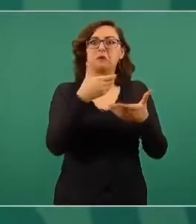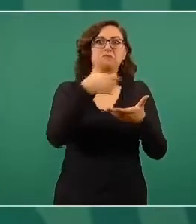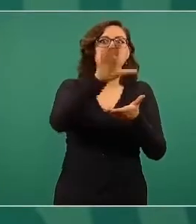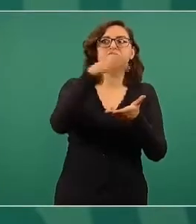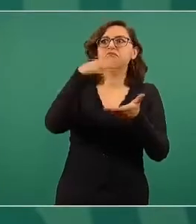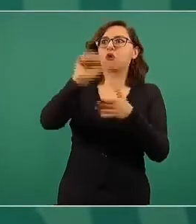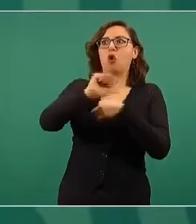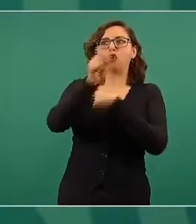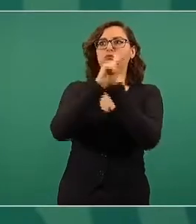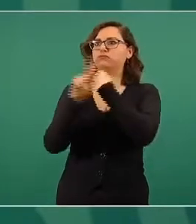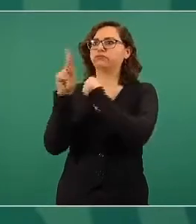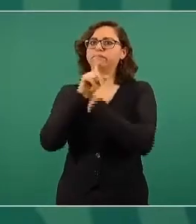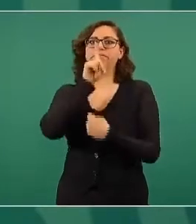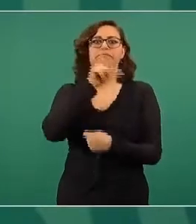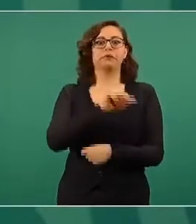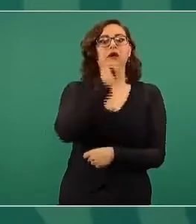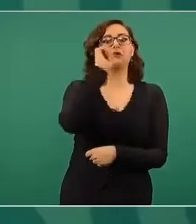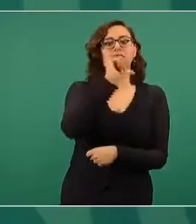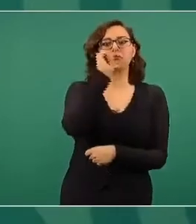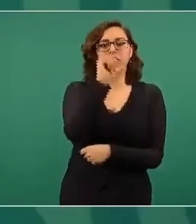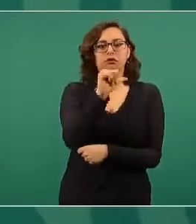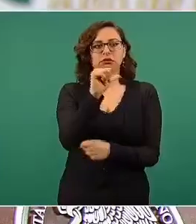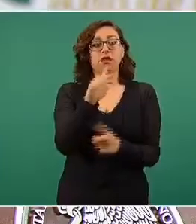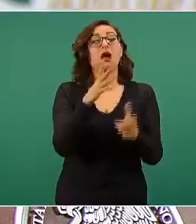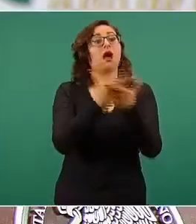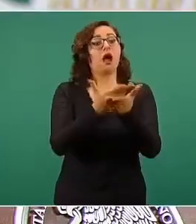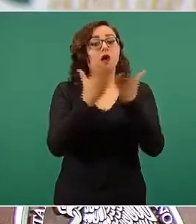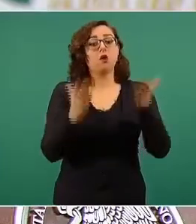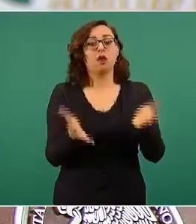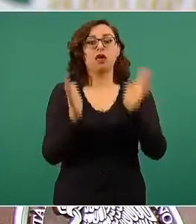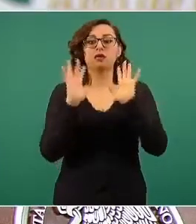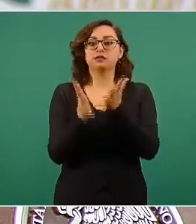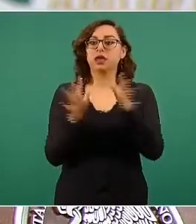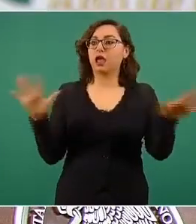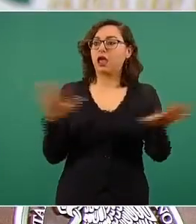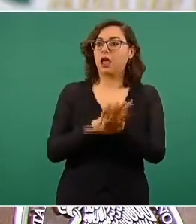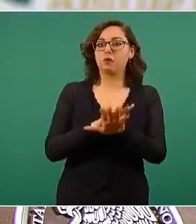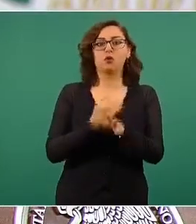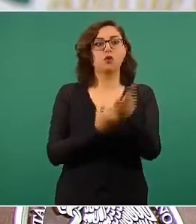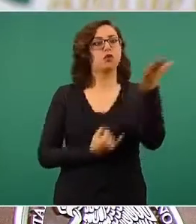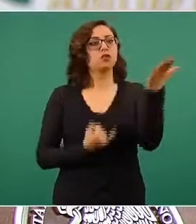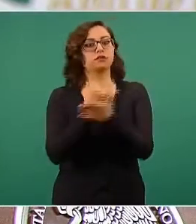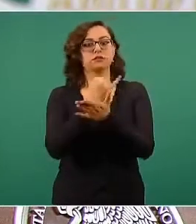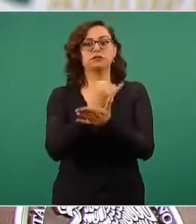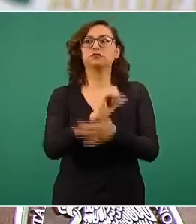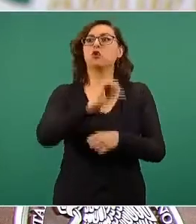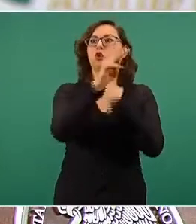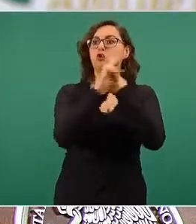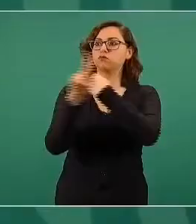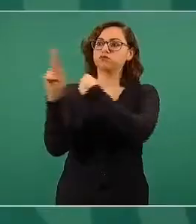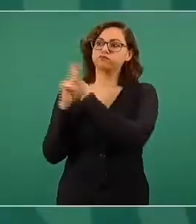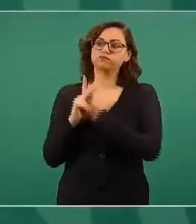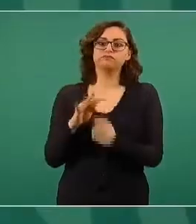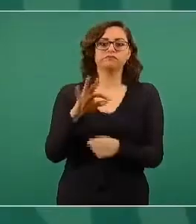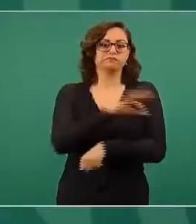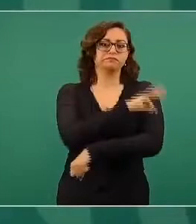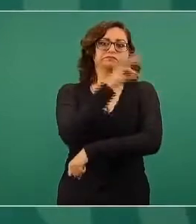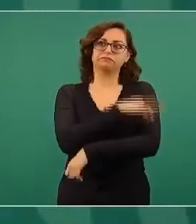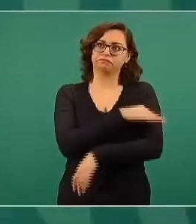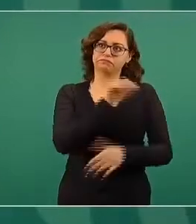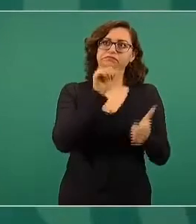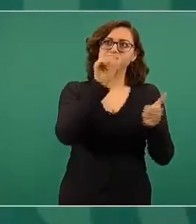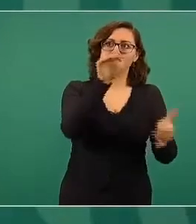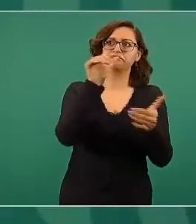se entreguen vacunas a países que ayuden a otros